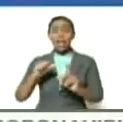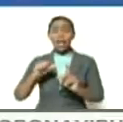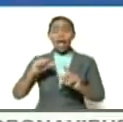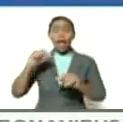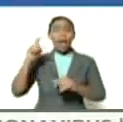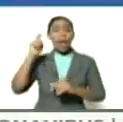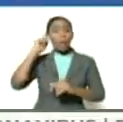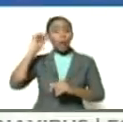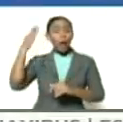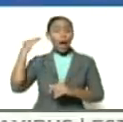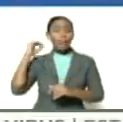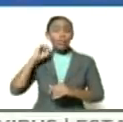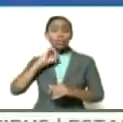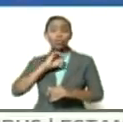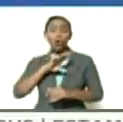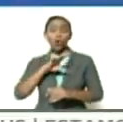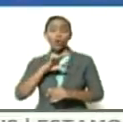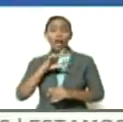de las maravillas